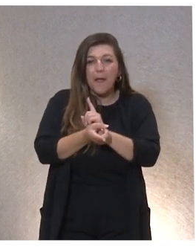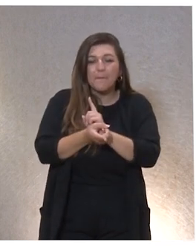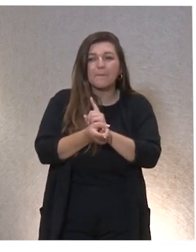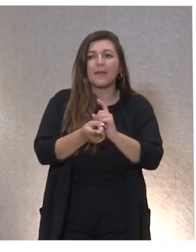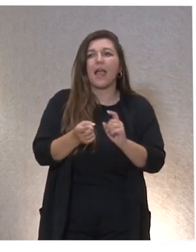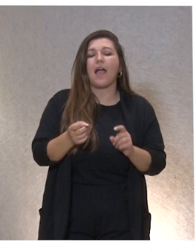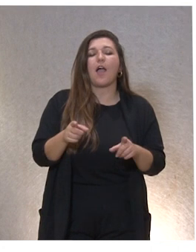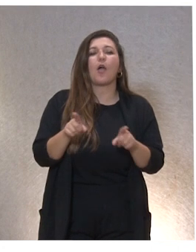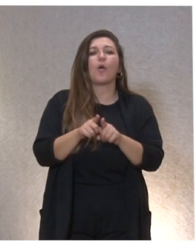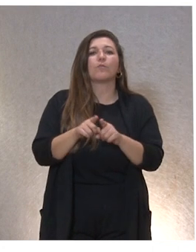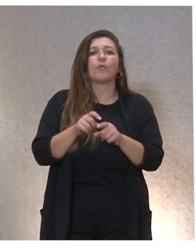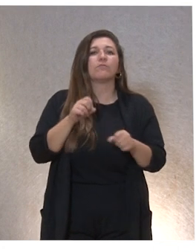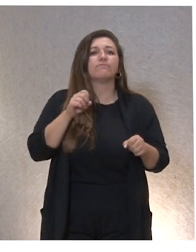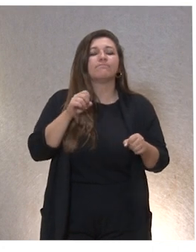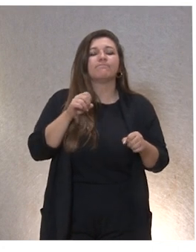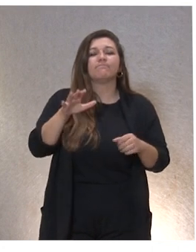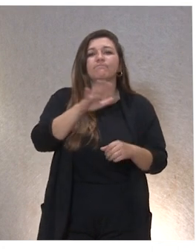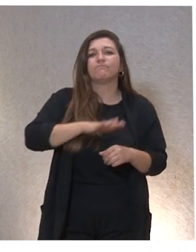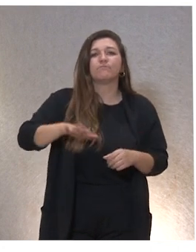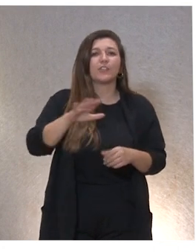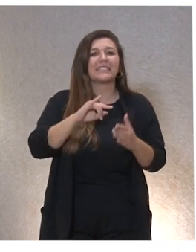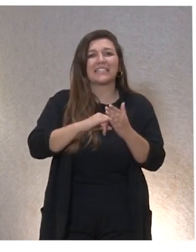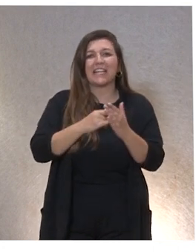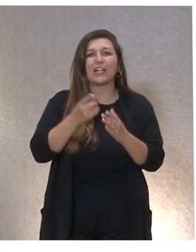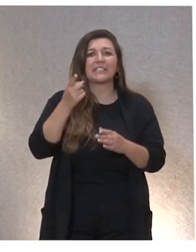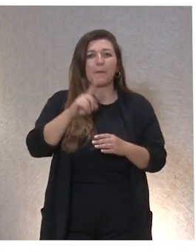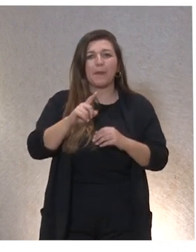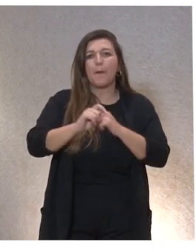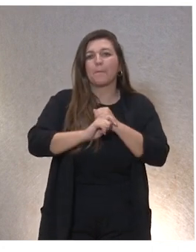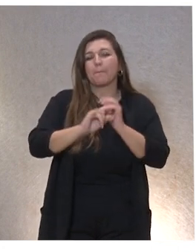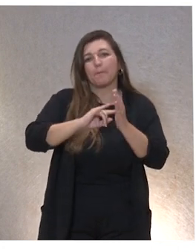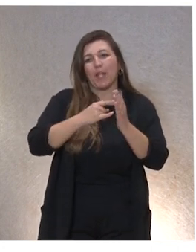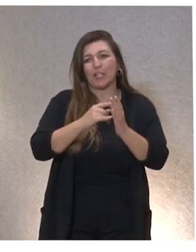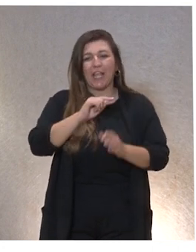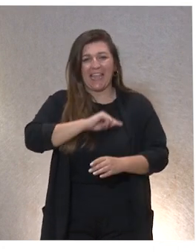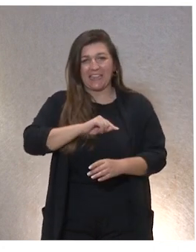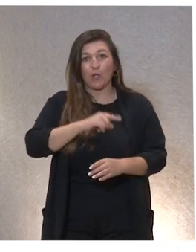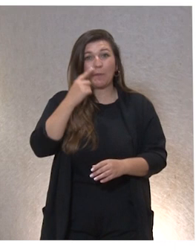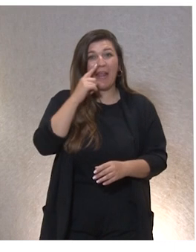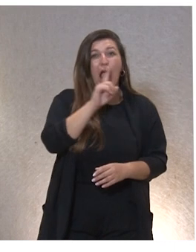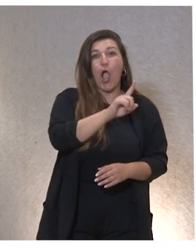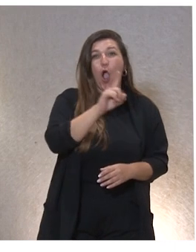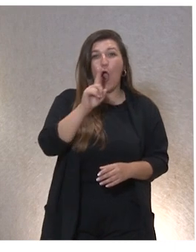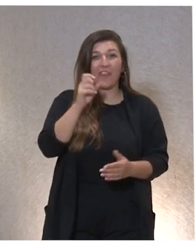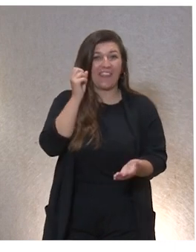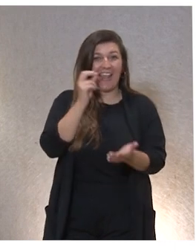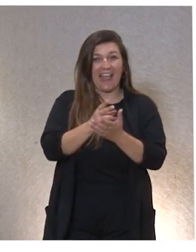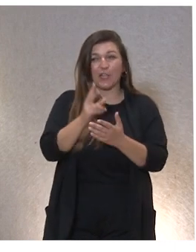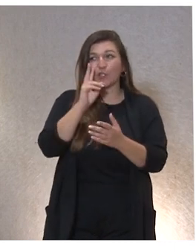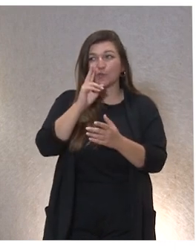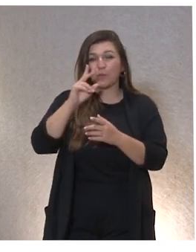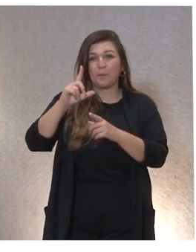y también el proyecto ético y lanzaron se lanzaron 11 retos que veis ahí en la parte de la izquierda